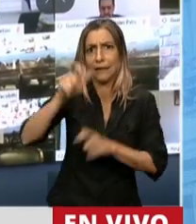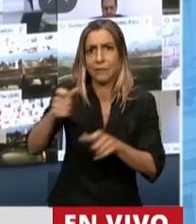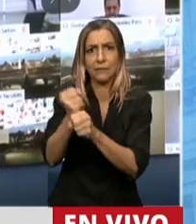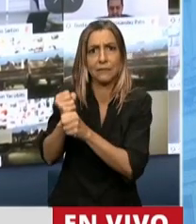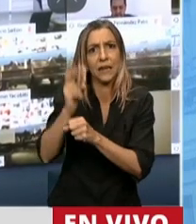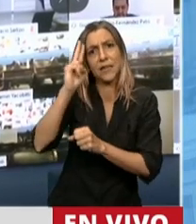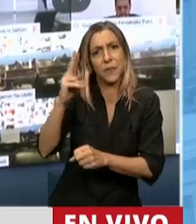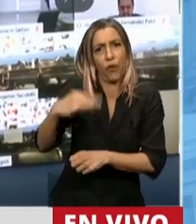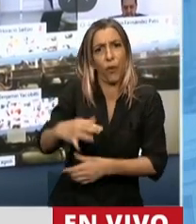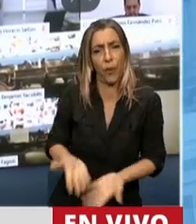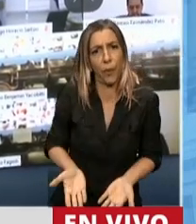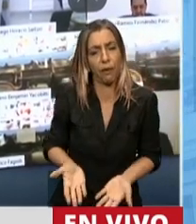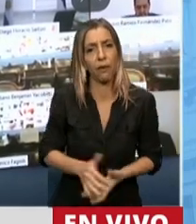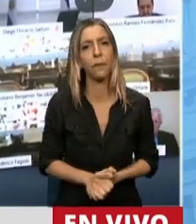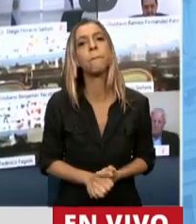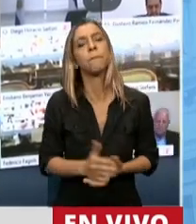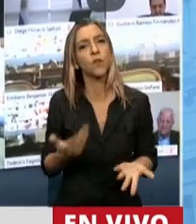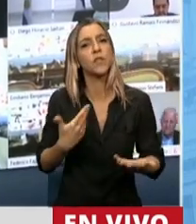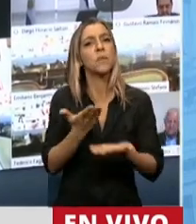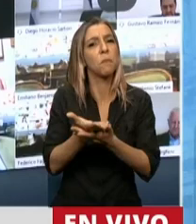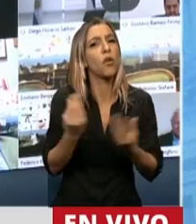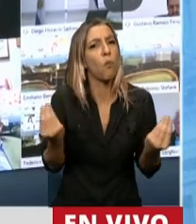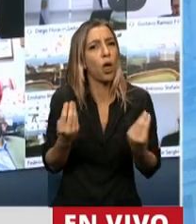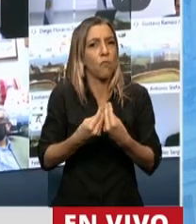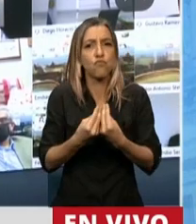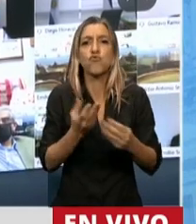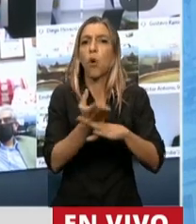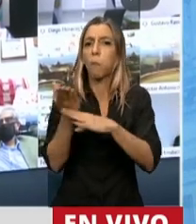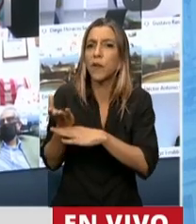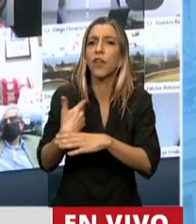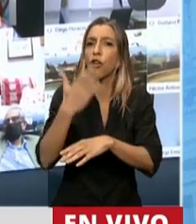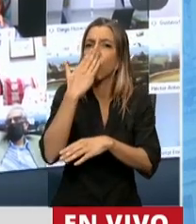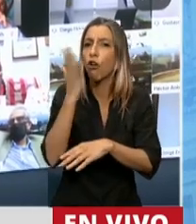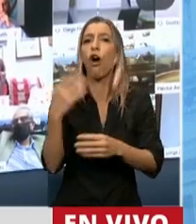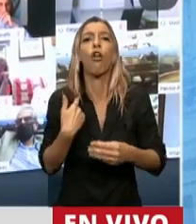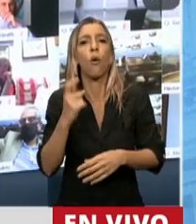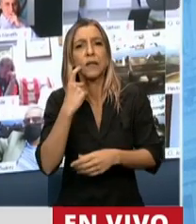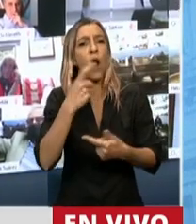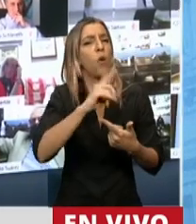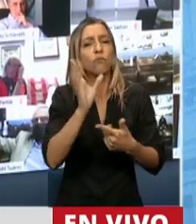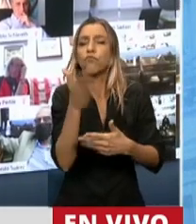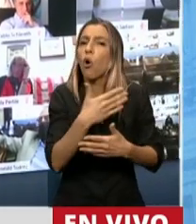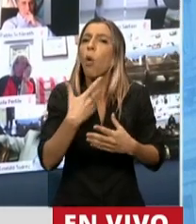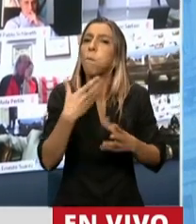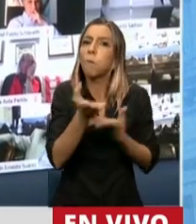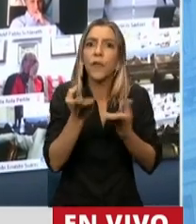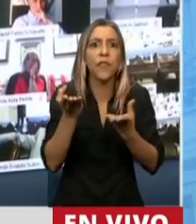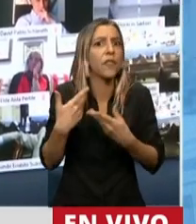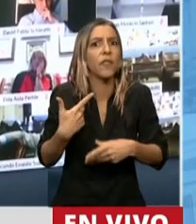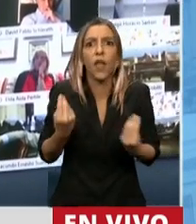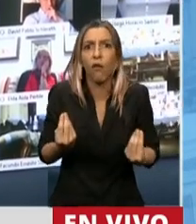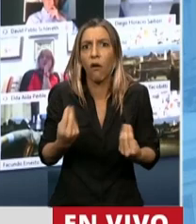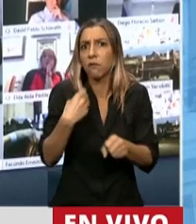le pidieron a los productores mendocinos, pampeanos y cordobeses para que puedan ingresar a San Luis durante la cuarentena para cumplir actividades